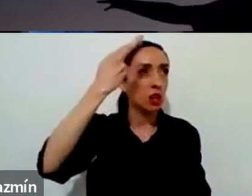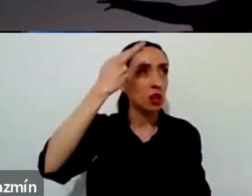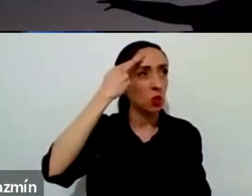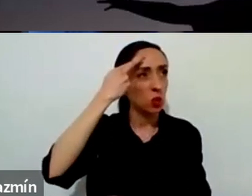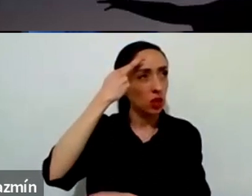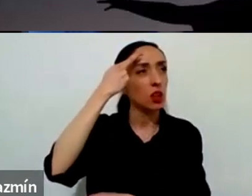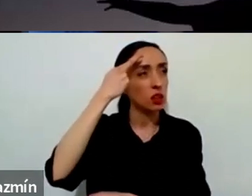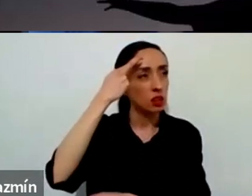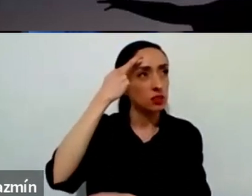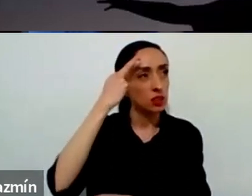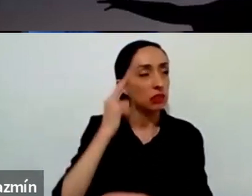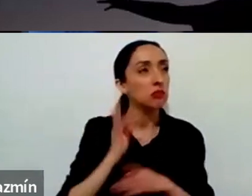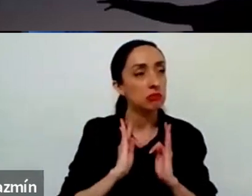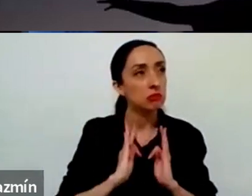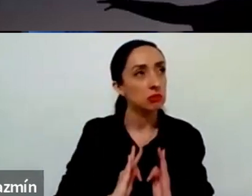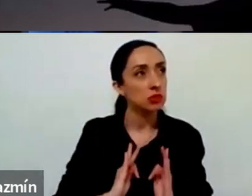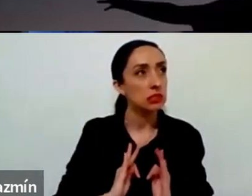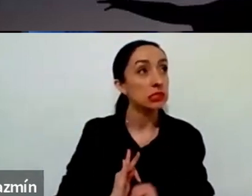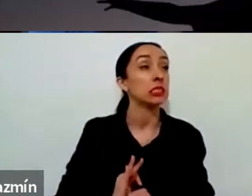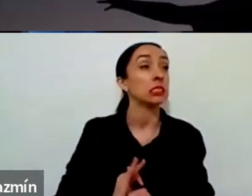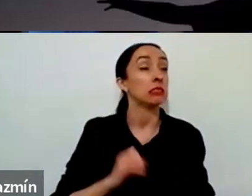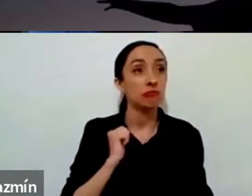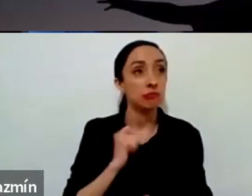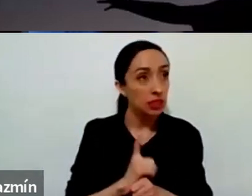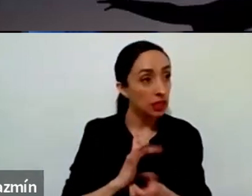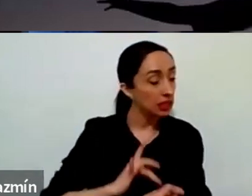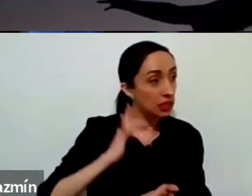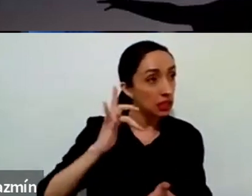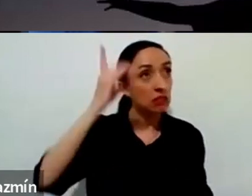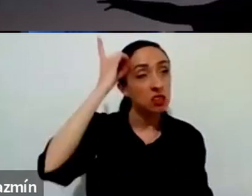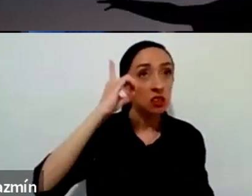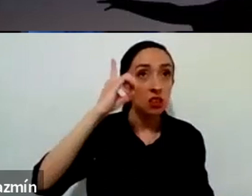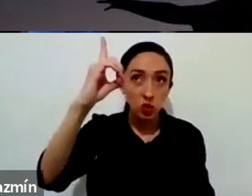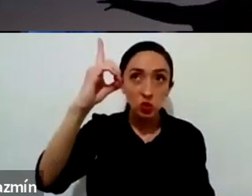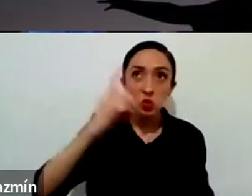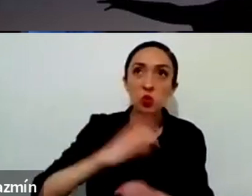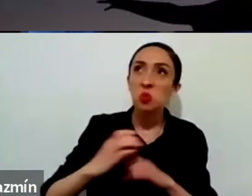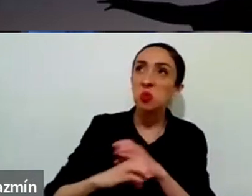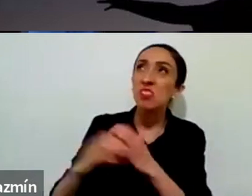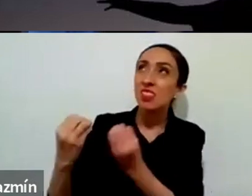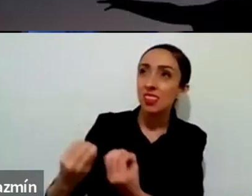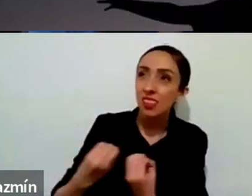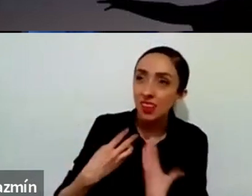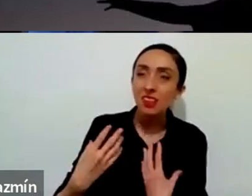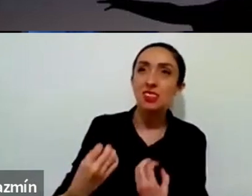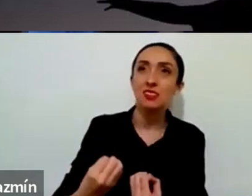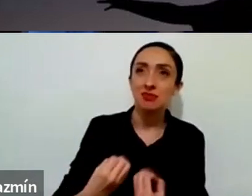Darle a Dios las gracias, ¿verdad? Por las bendiciones, por las experiencias vividas durante el día.